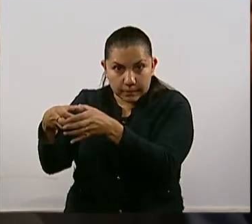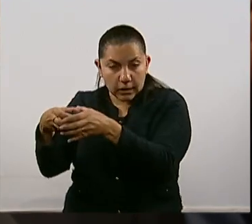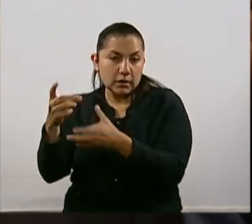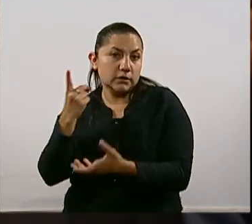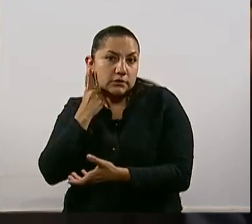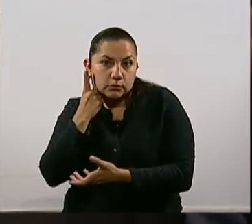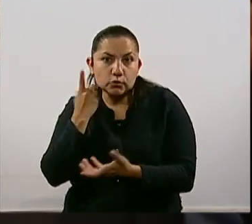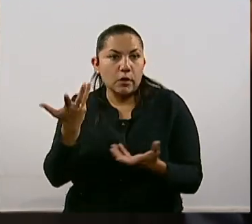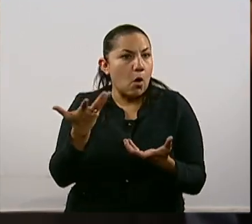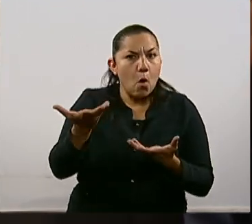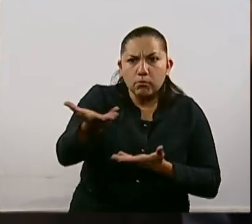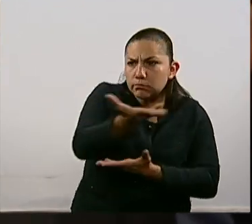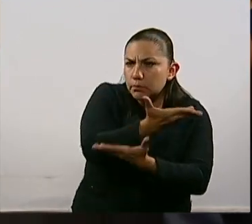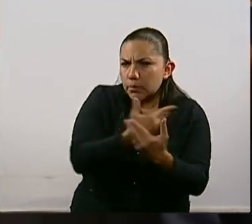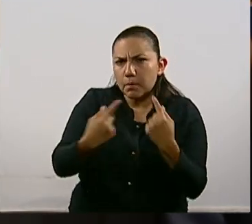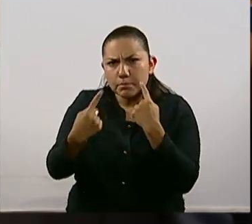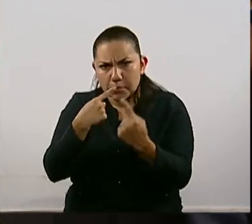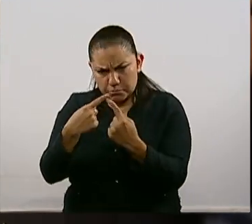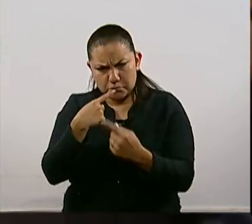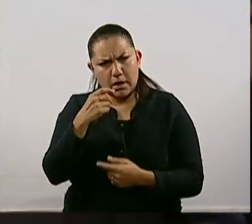al frente de la mesa directiva.